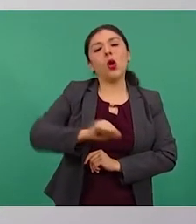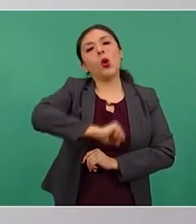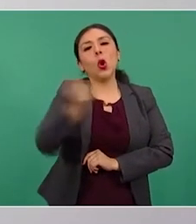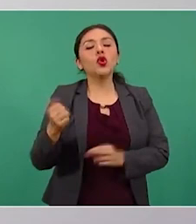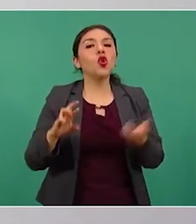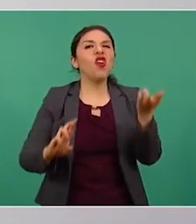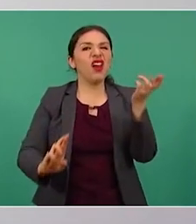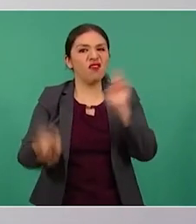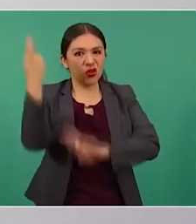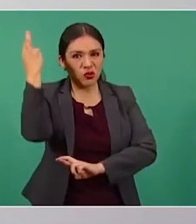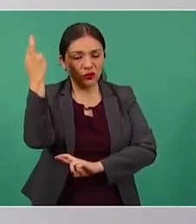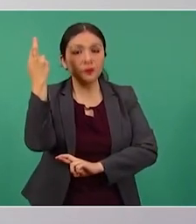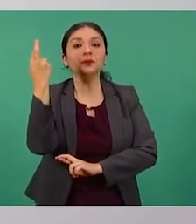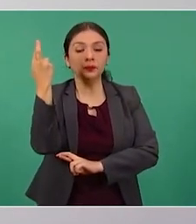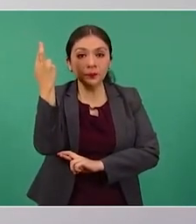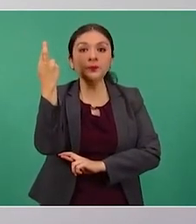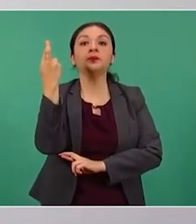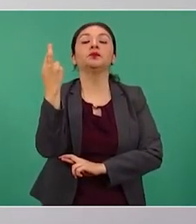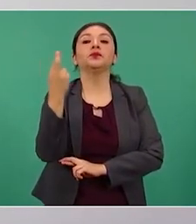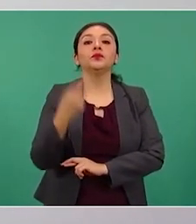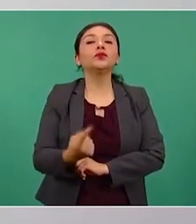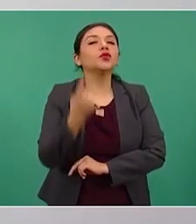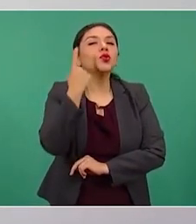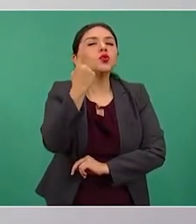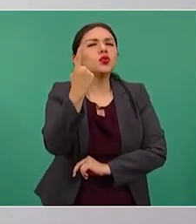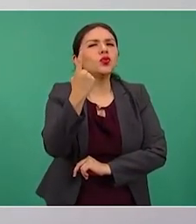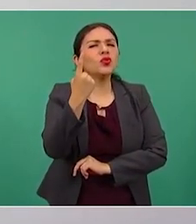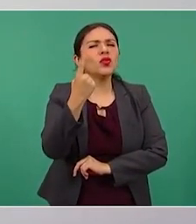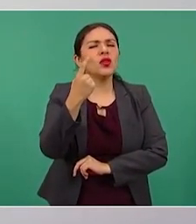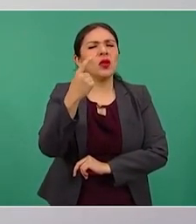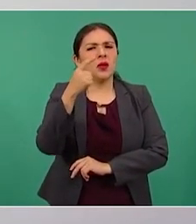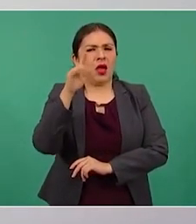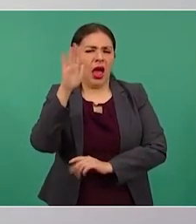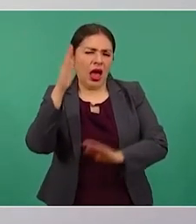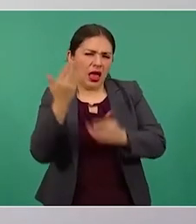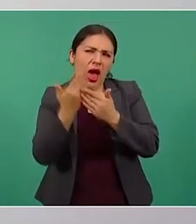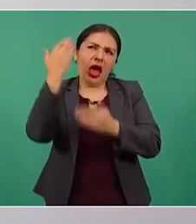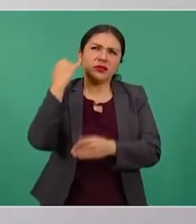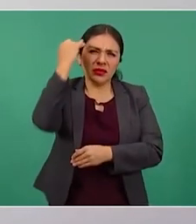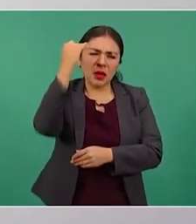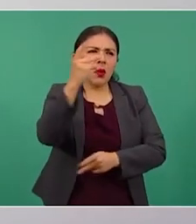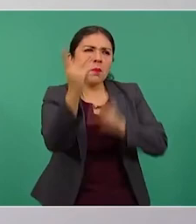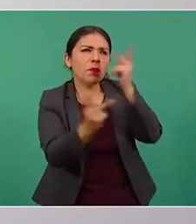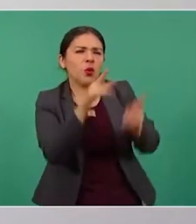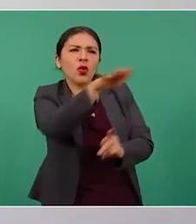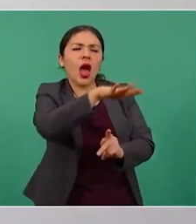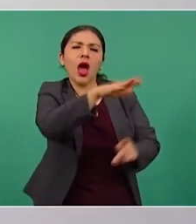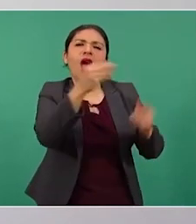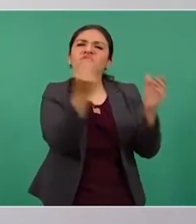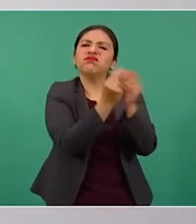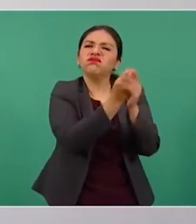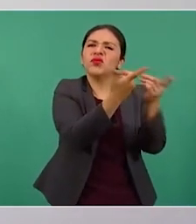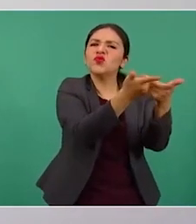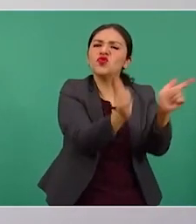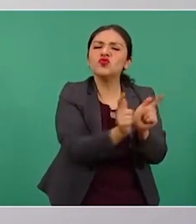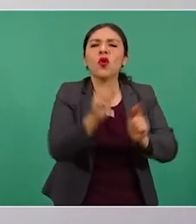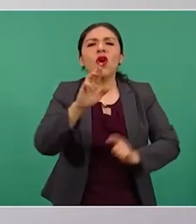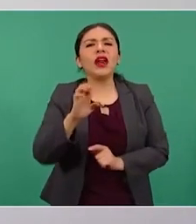Y hubo un momento en que se cuestionaba a los reformistas, porque se tenía que ser